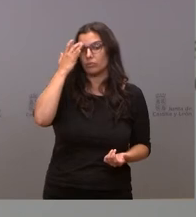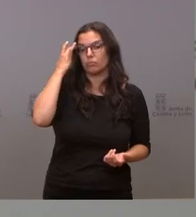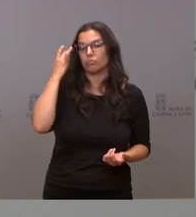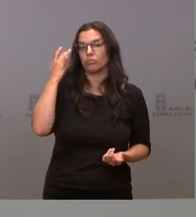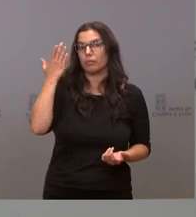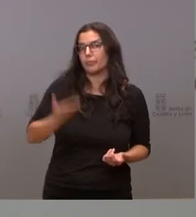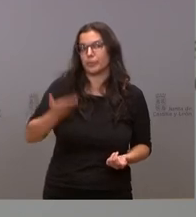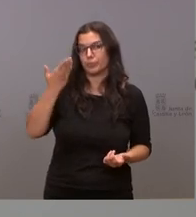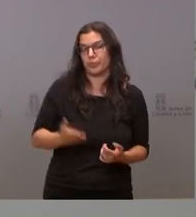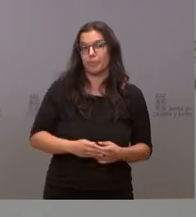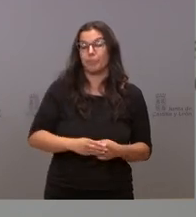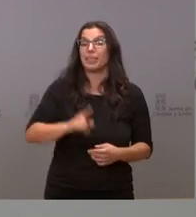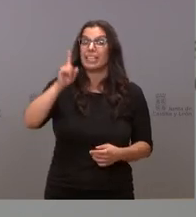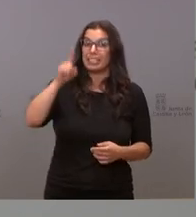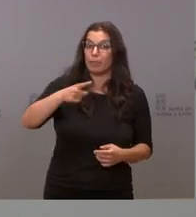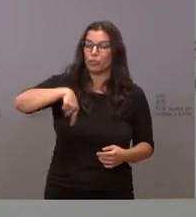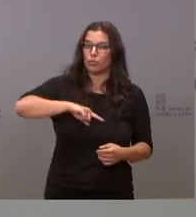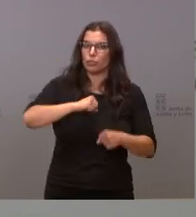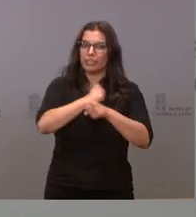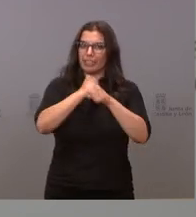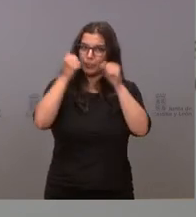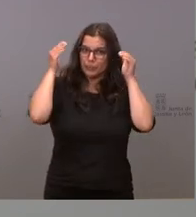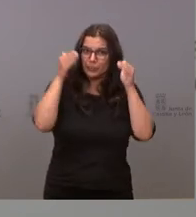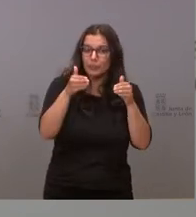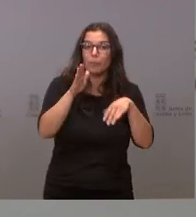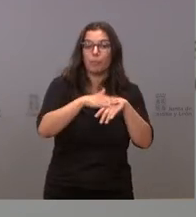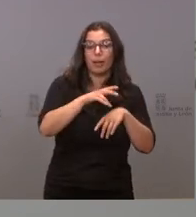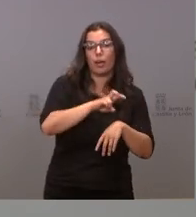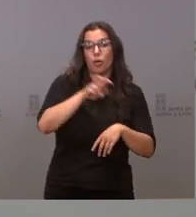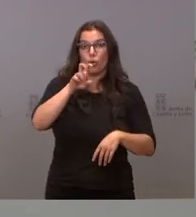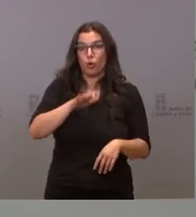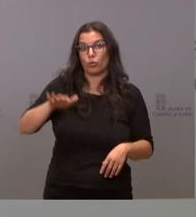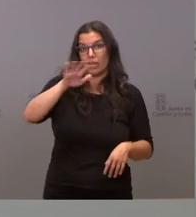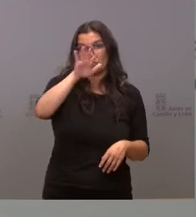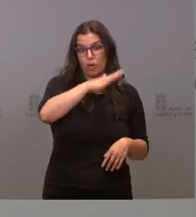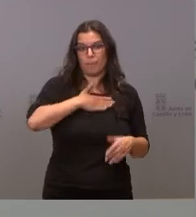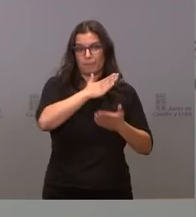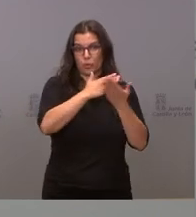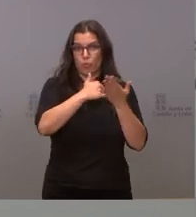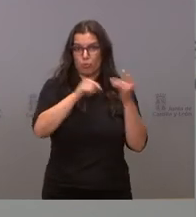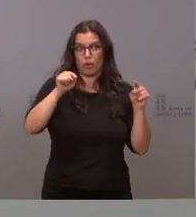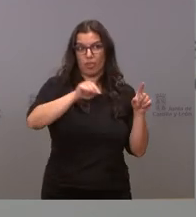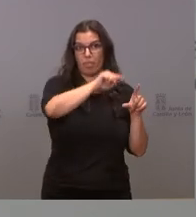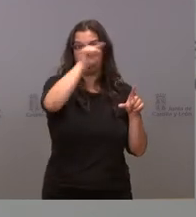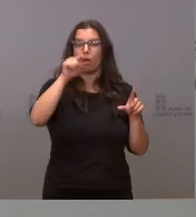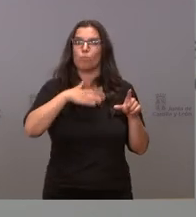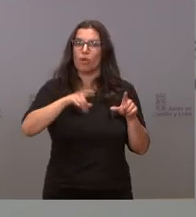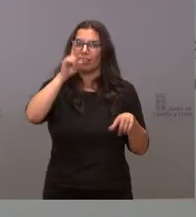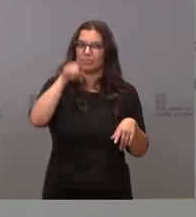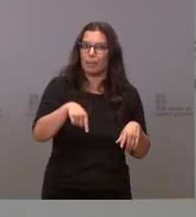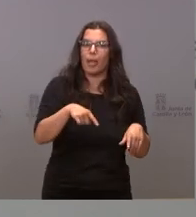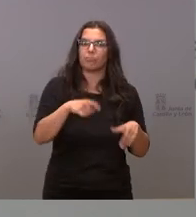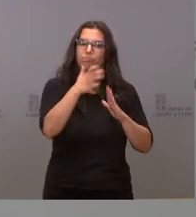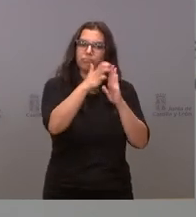imprescindible. Y también estamos trabajando para que en otras zonas de nuestra comunidad autónoma puedan también verse